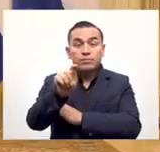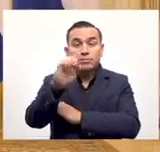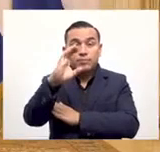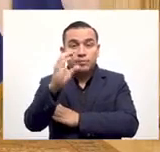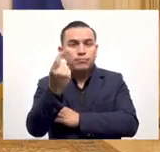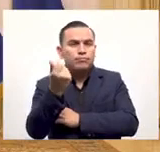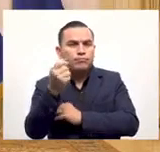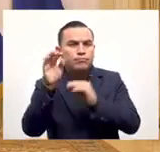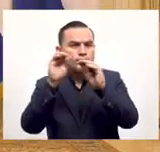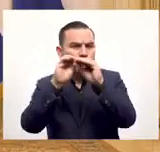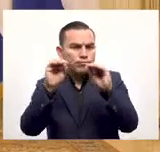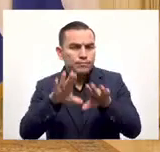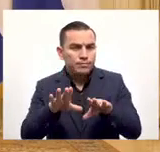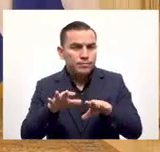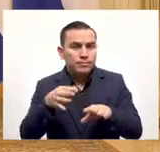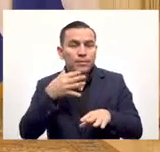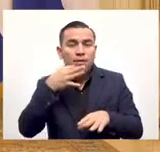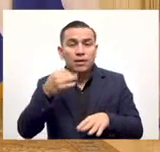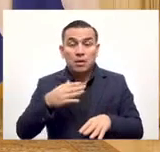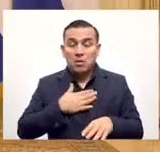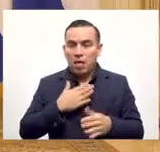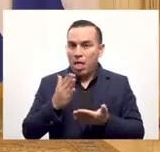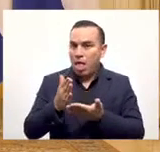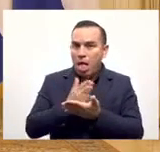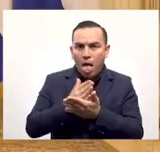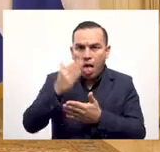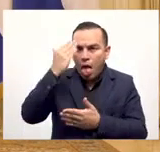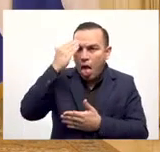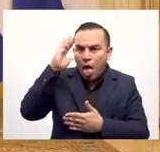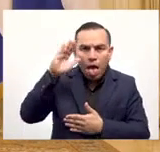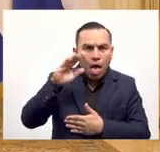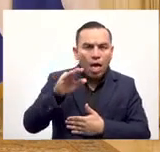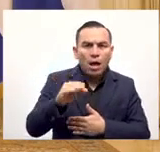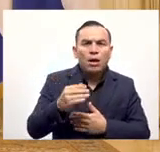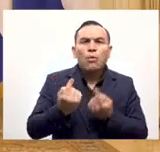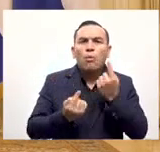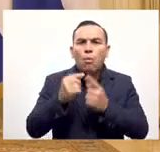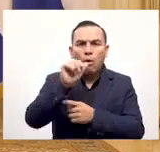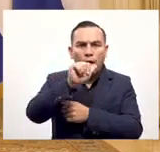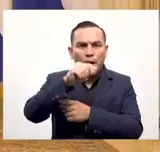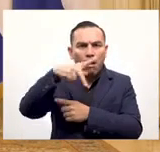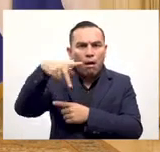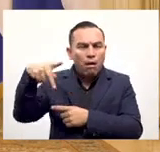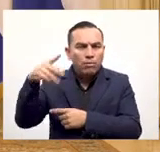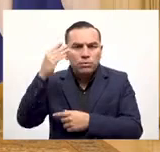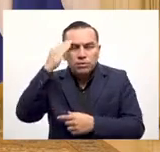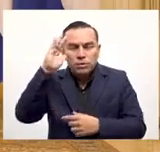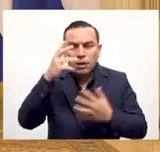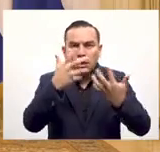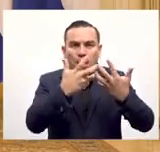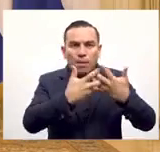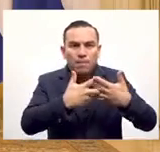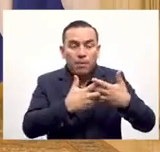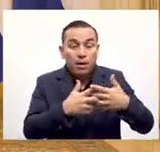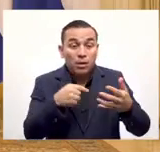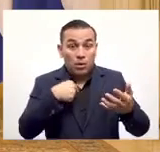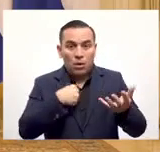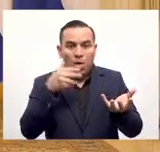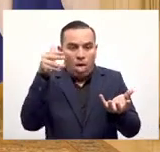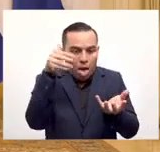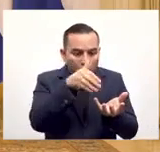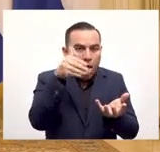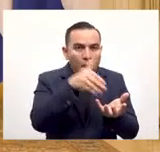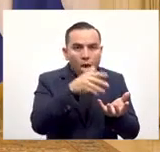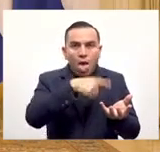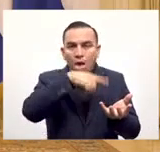es importante porque mucha gente puede decir, bueno, pero yo no tengo el software, o yo no sé cómo funciona, o no lo entiendo bien. O una empresa puede decir, tengo que